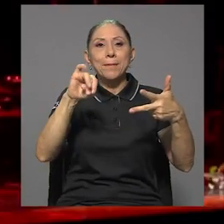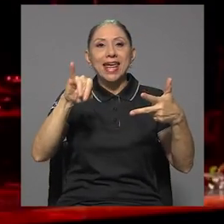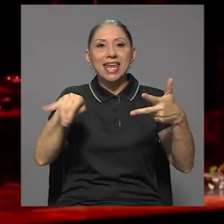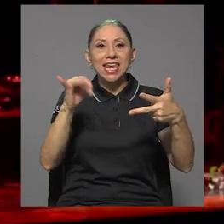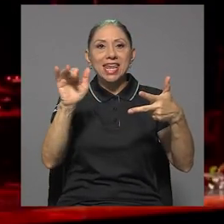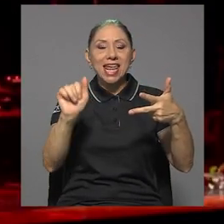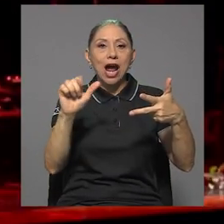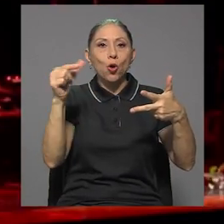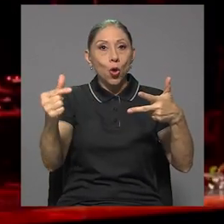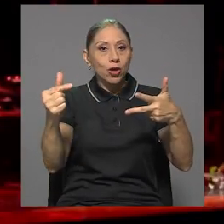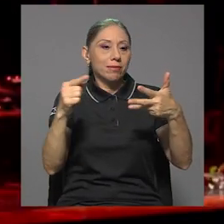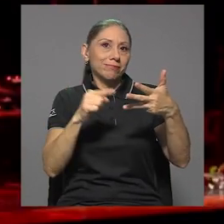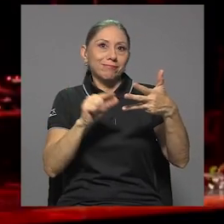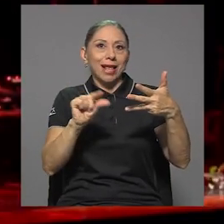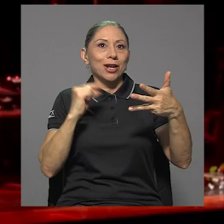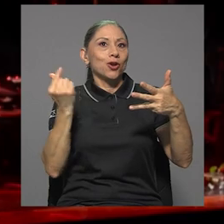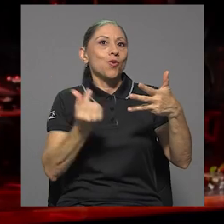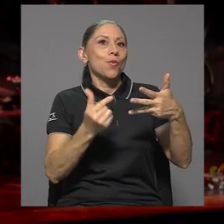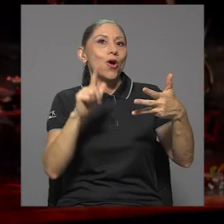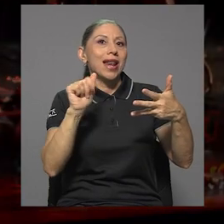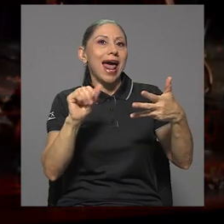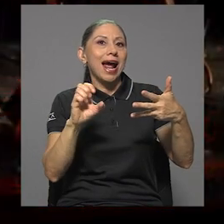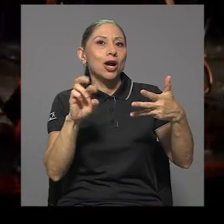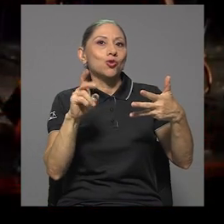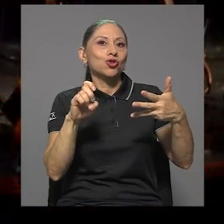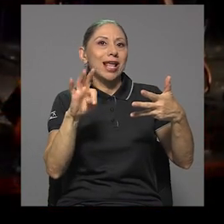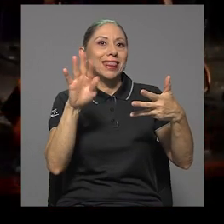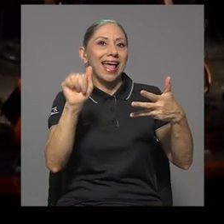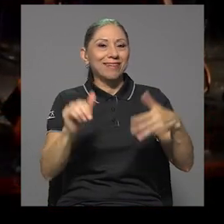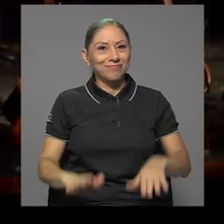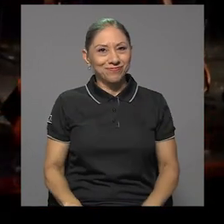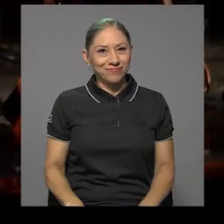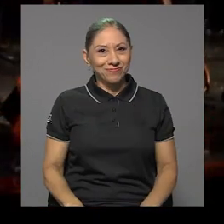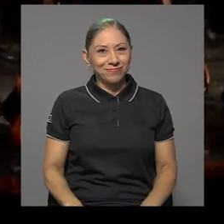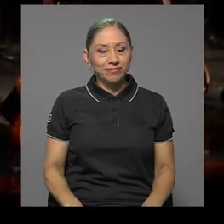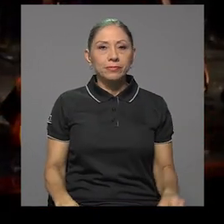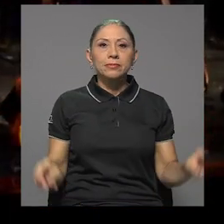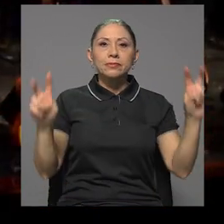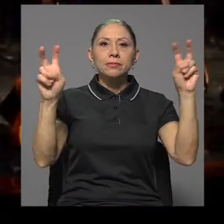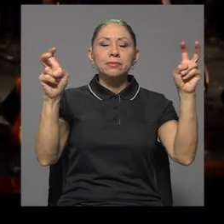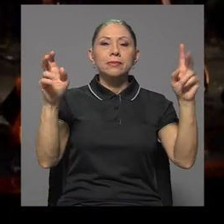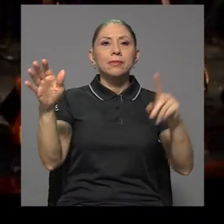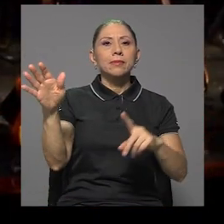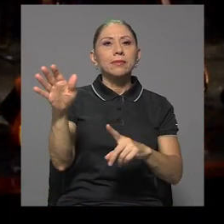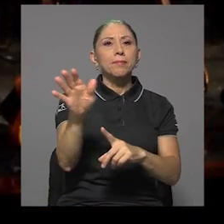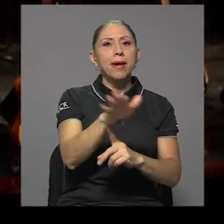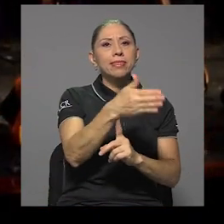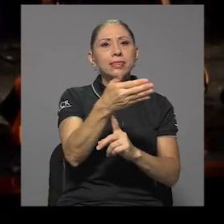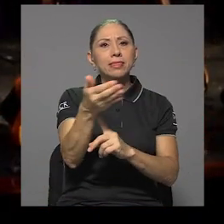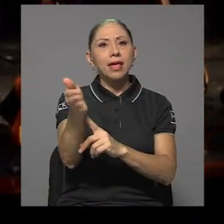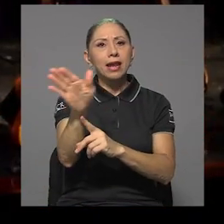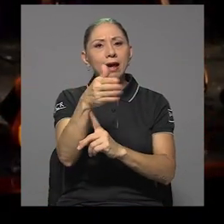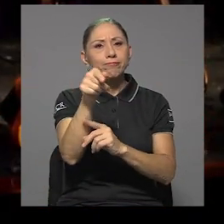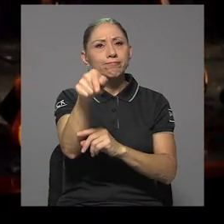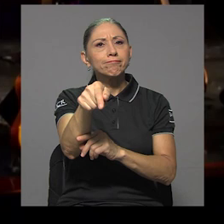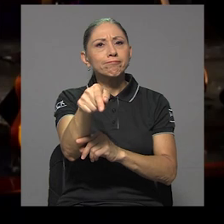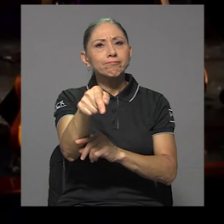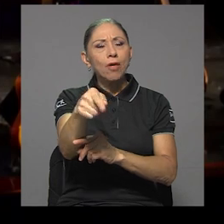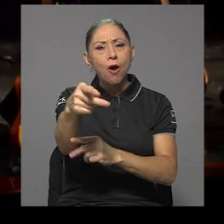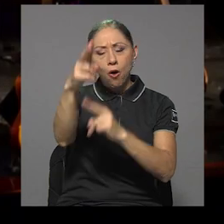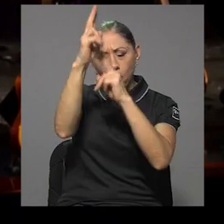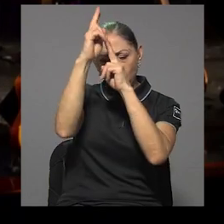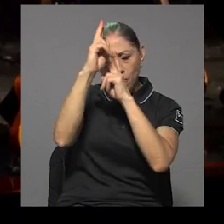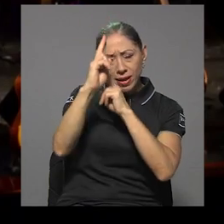por supuesto, el Grupo La Cruzeta. Bandera, homenaje al